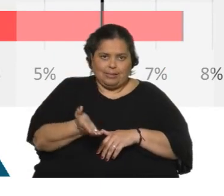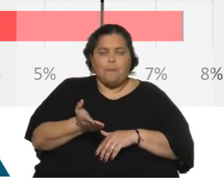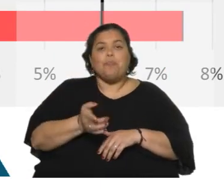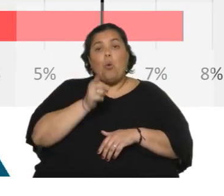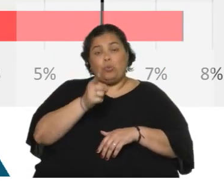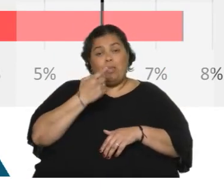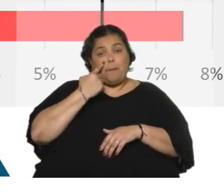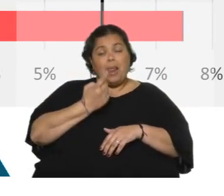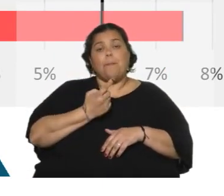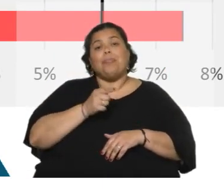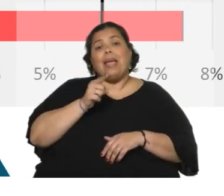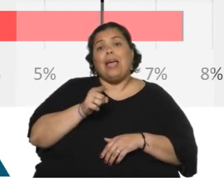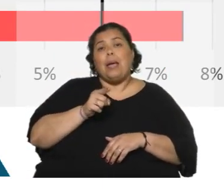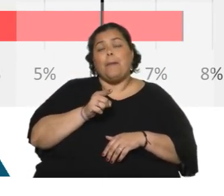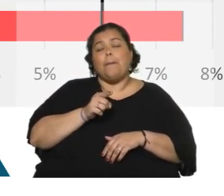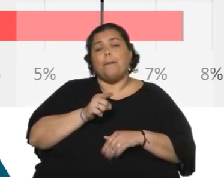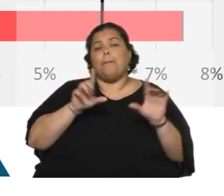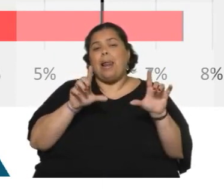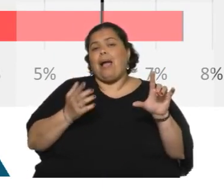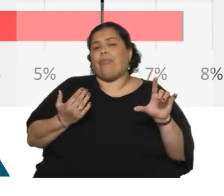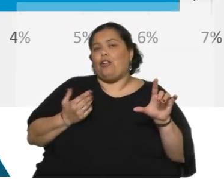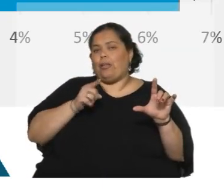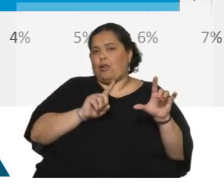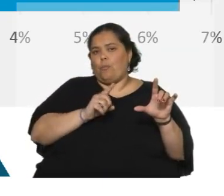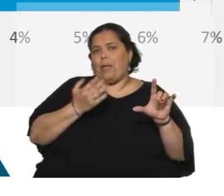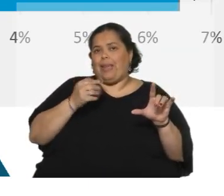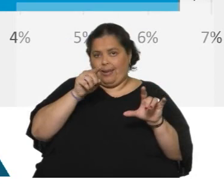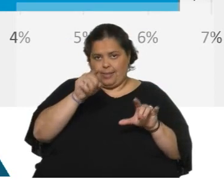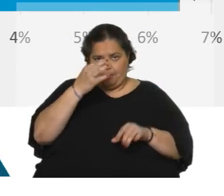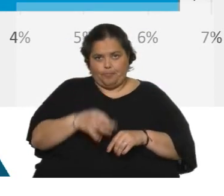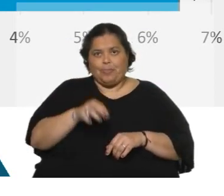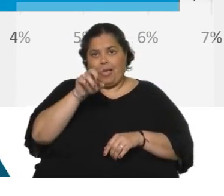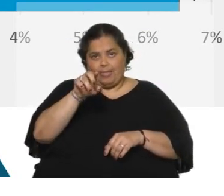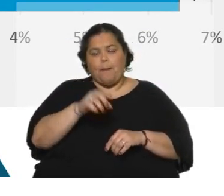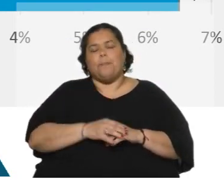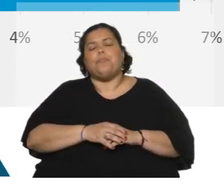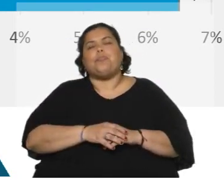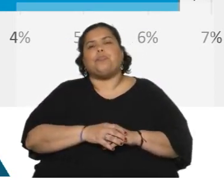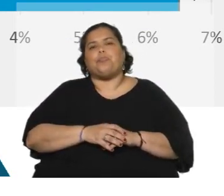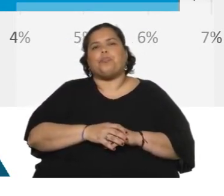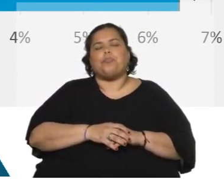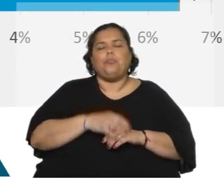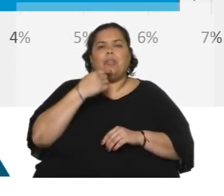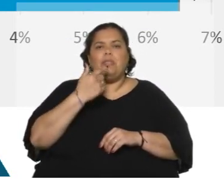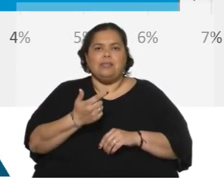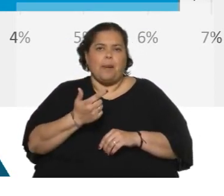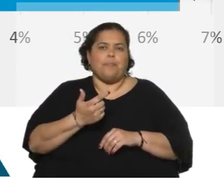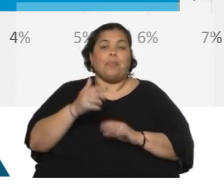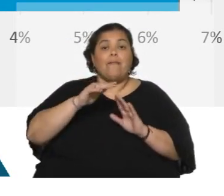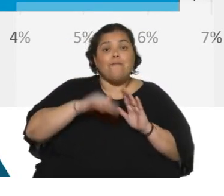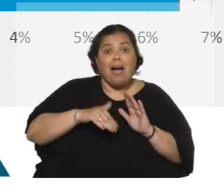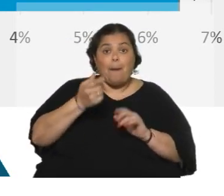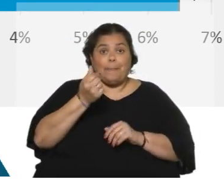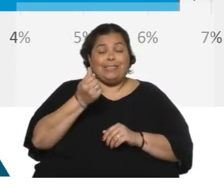es la placa anterior, por favor, la que podemos observar, vamos una para atrás, ahí, en esa. Fíjense ustedes, baja en